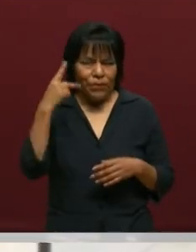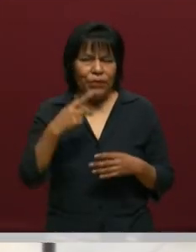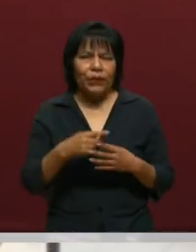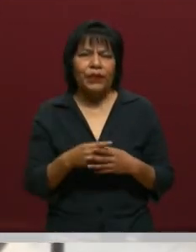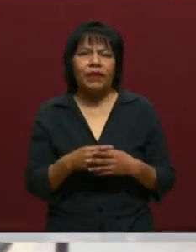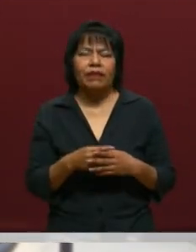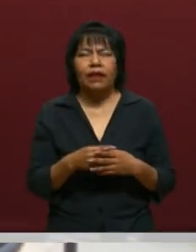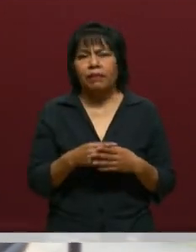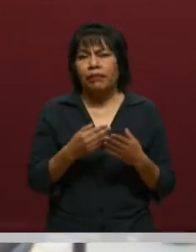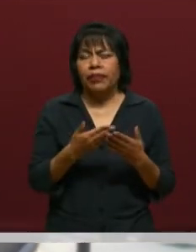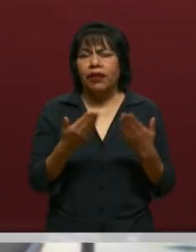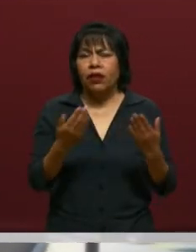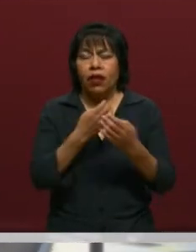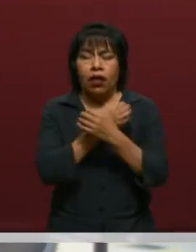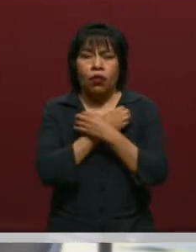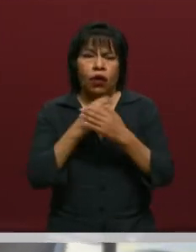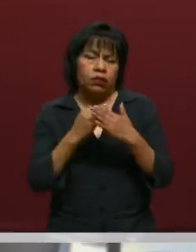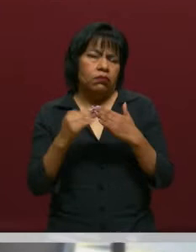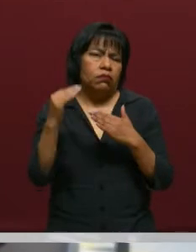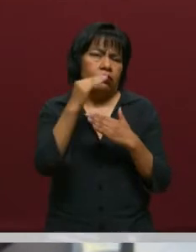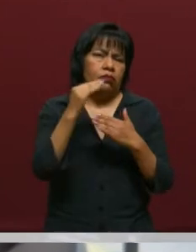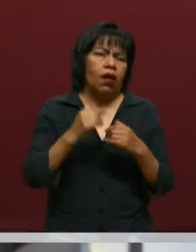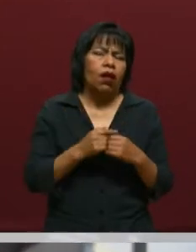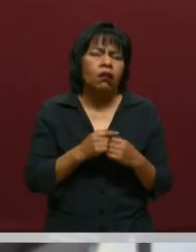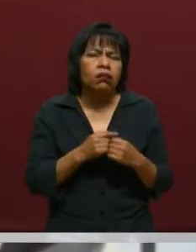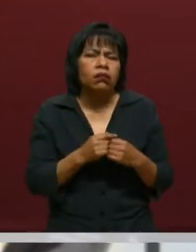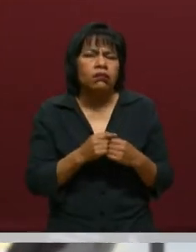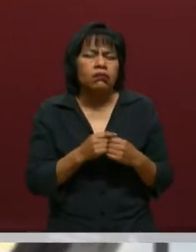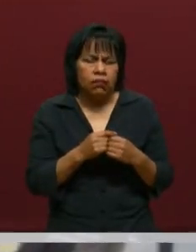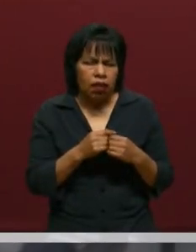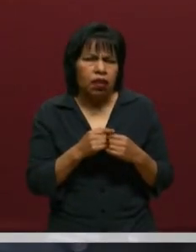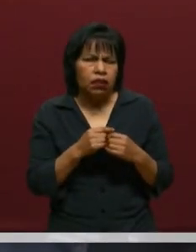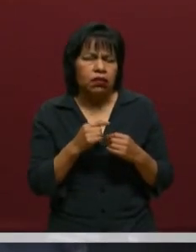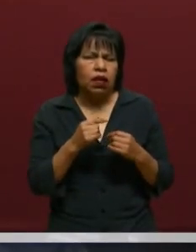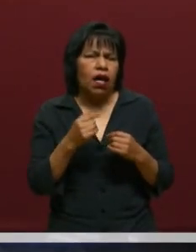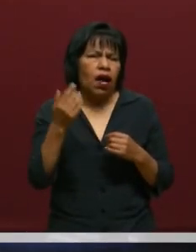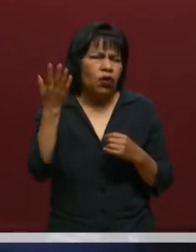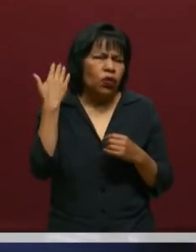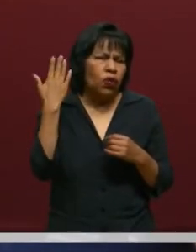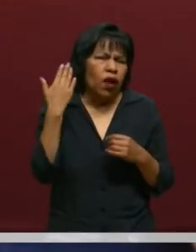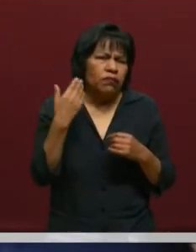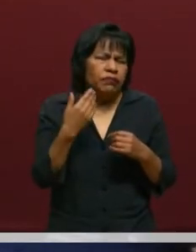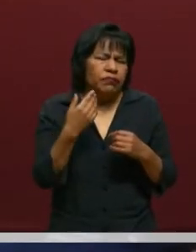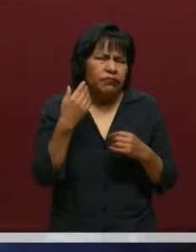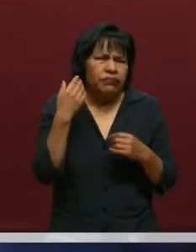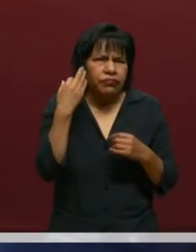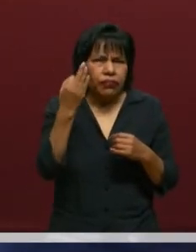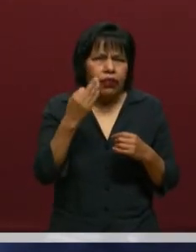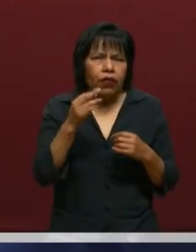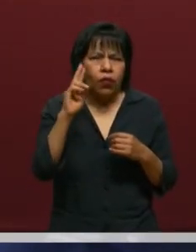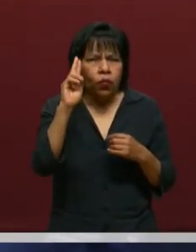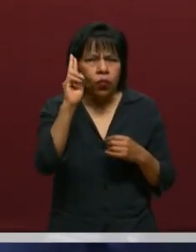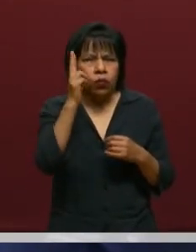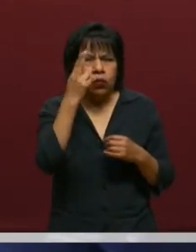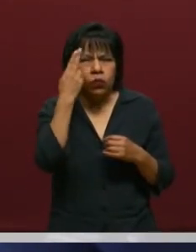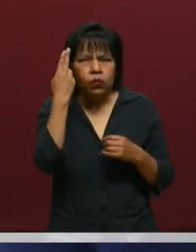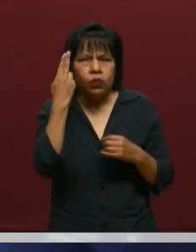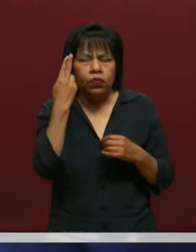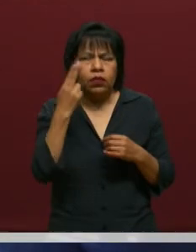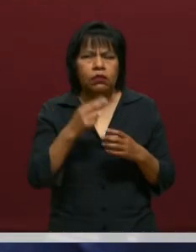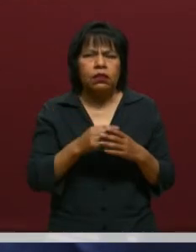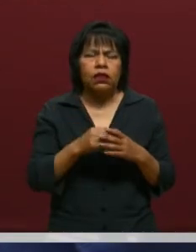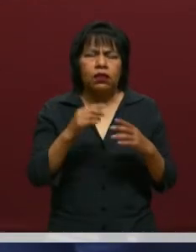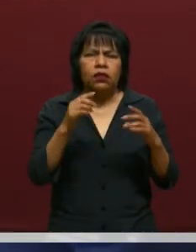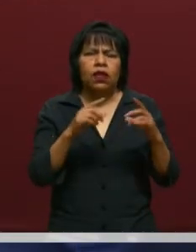la educación superior. Hubo hace algún tiempo un boom de universidades, incluso